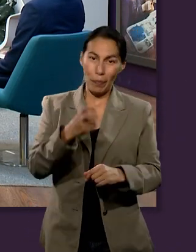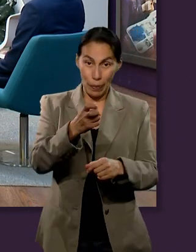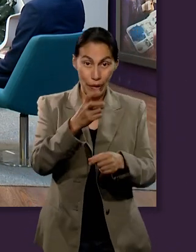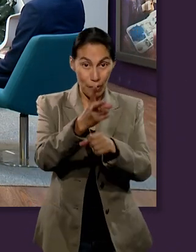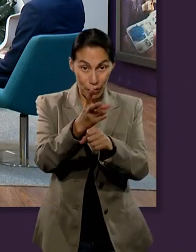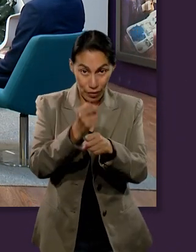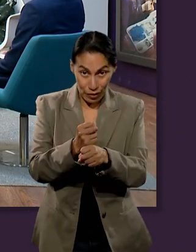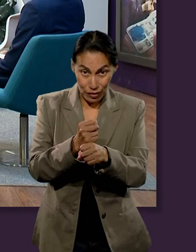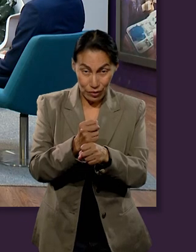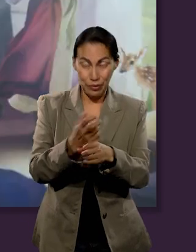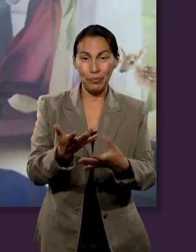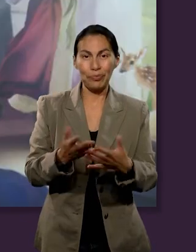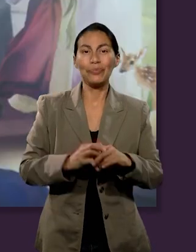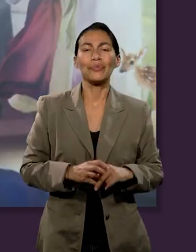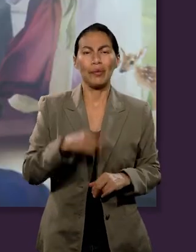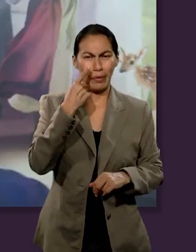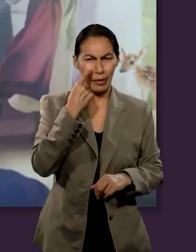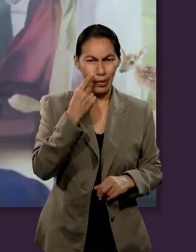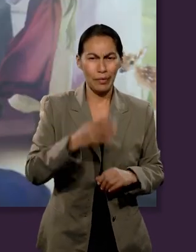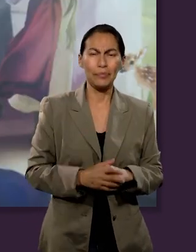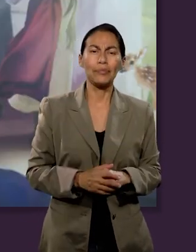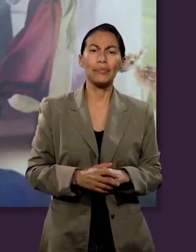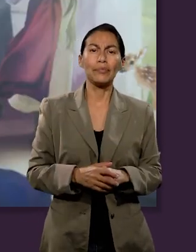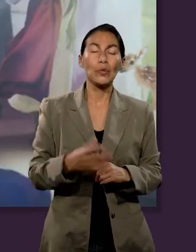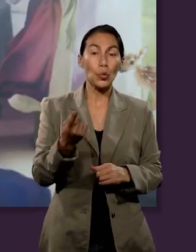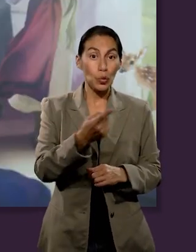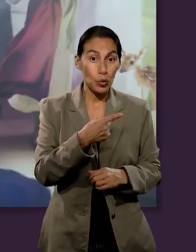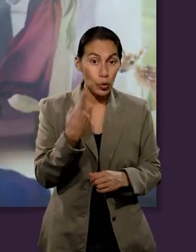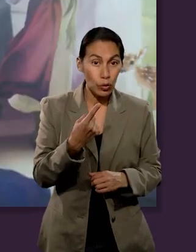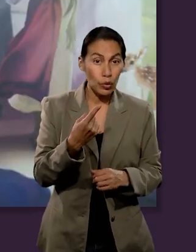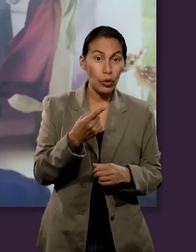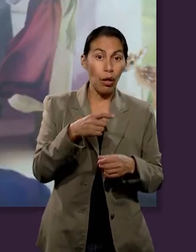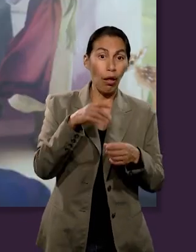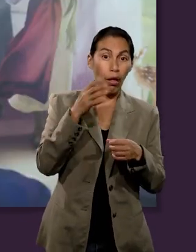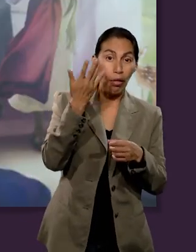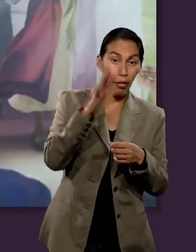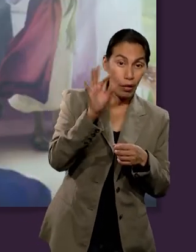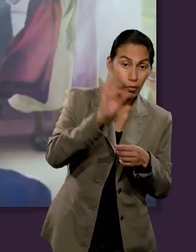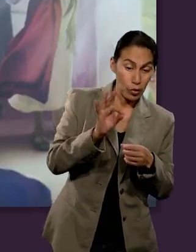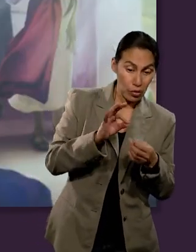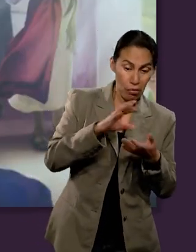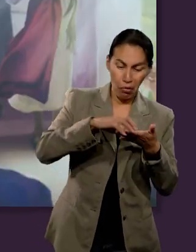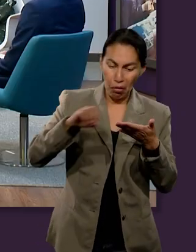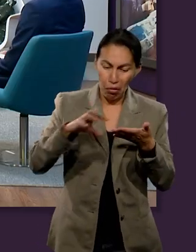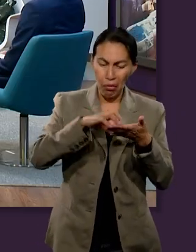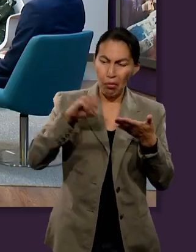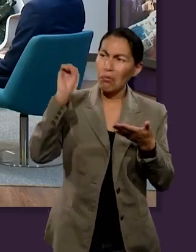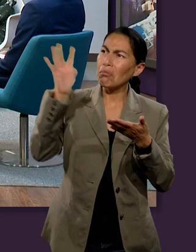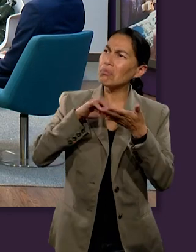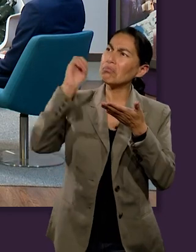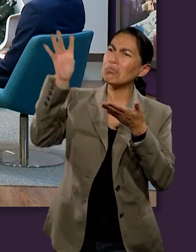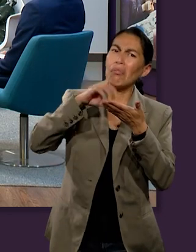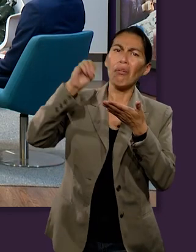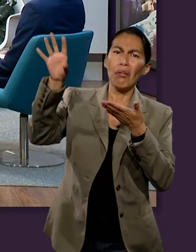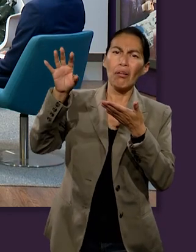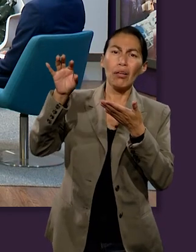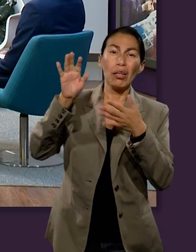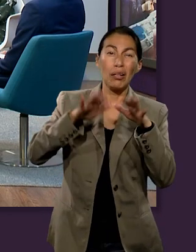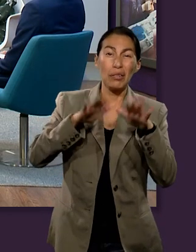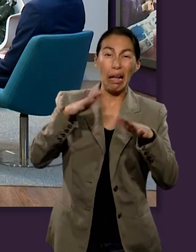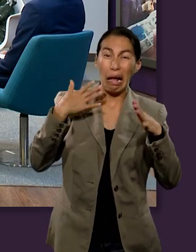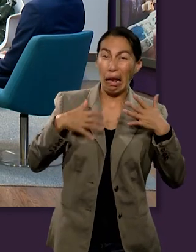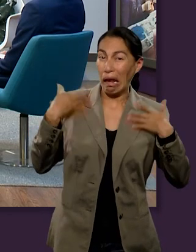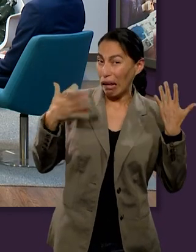el paradigma, porque muchos de nosotros devolvemos tan sistemáticamente que nos olvidamos de hacerlo con